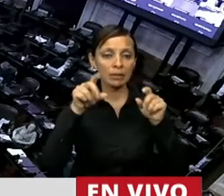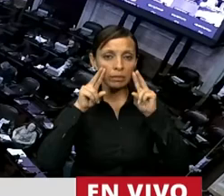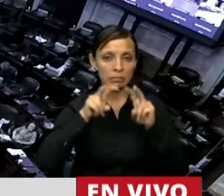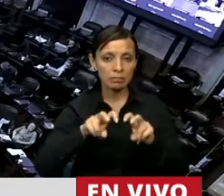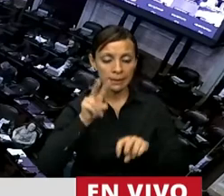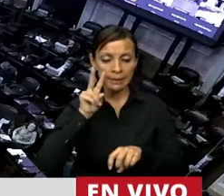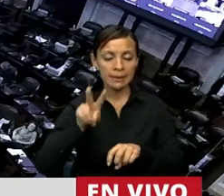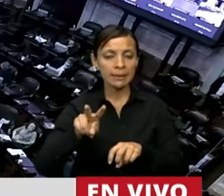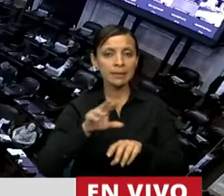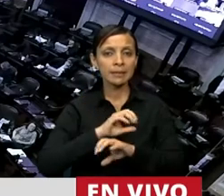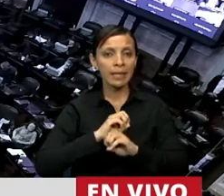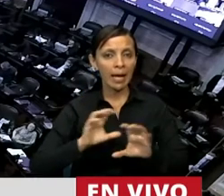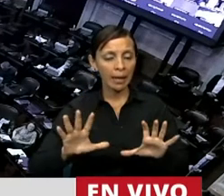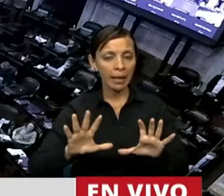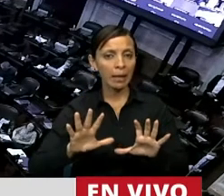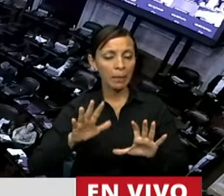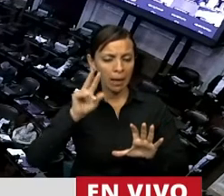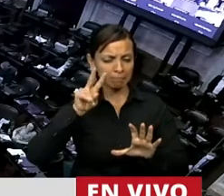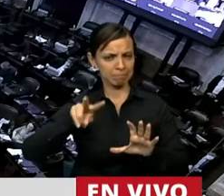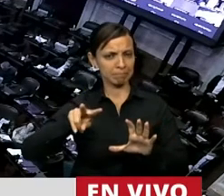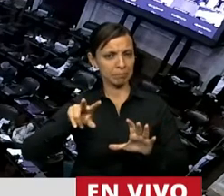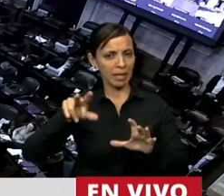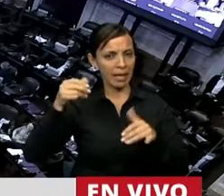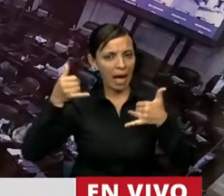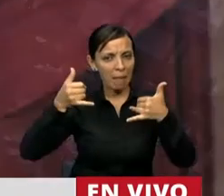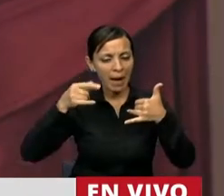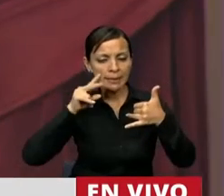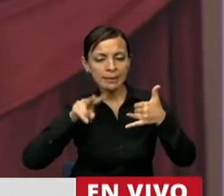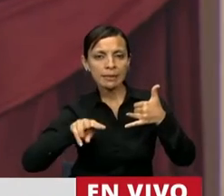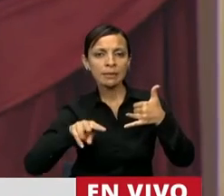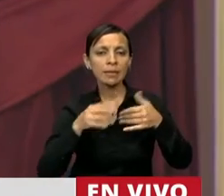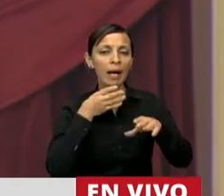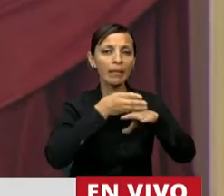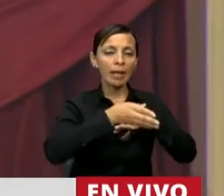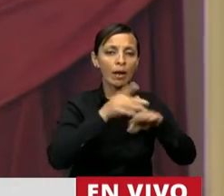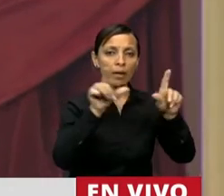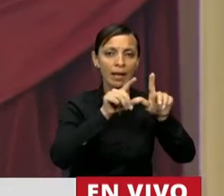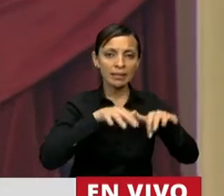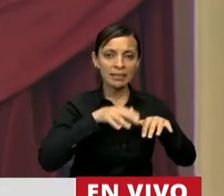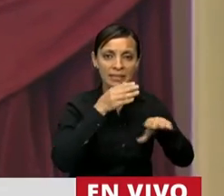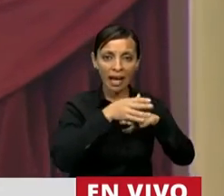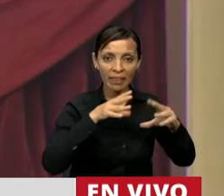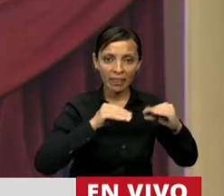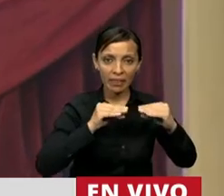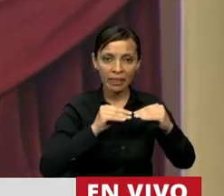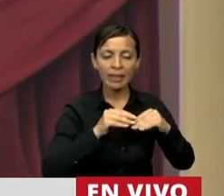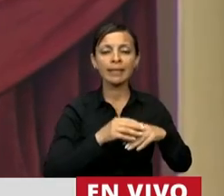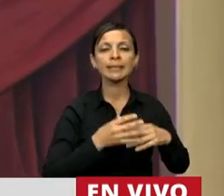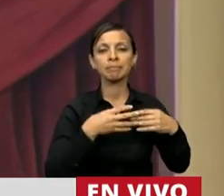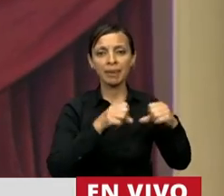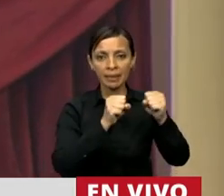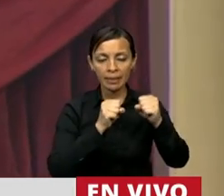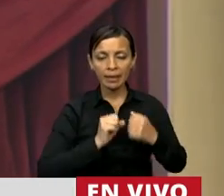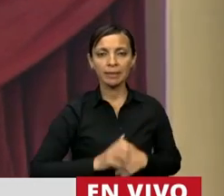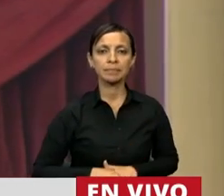imágenes de las cámaras municipales, de acceder a su chat y de presentar su teléfono.